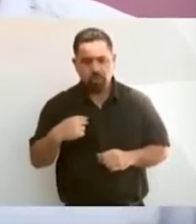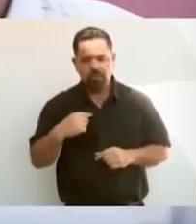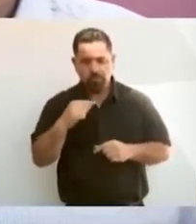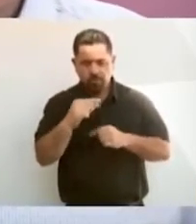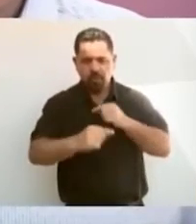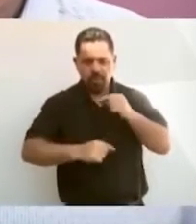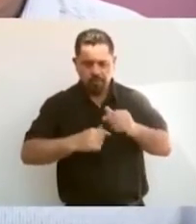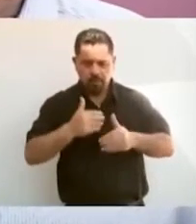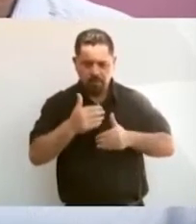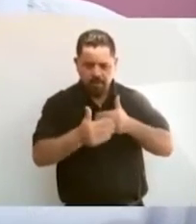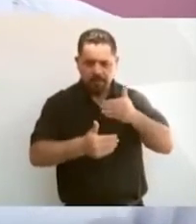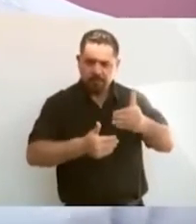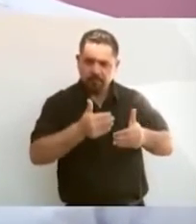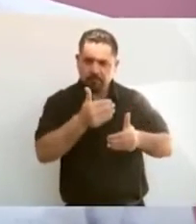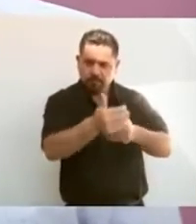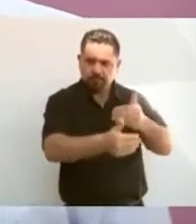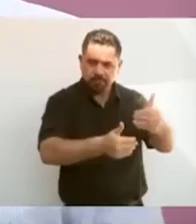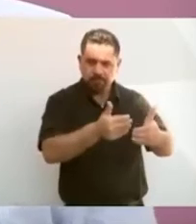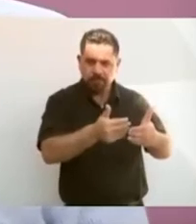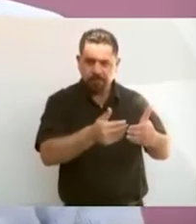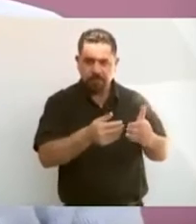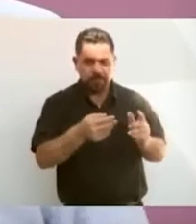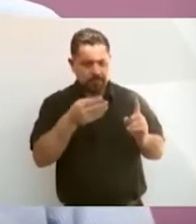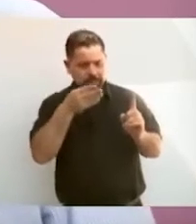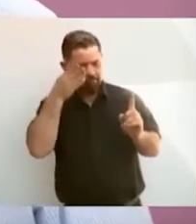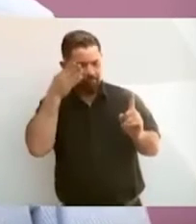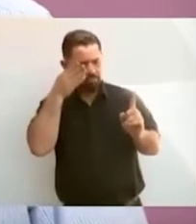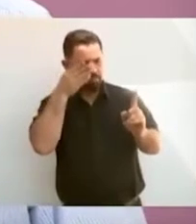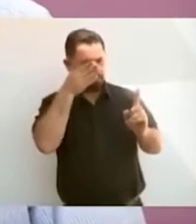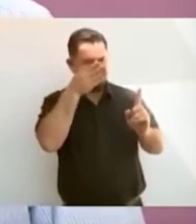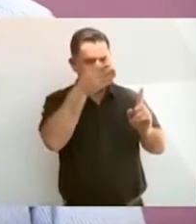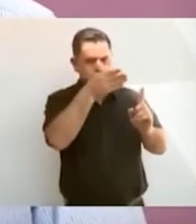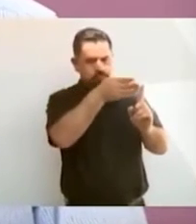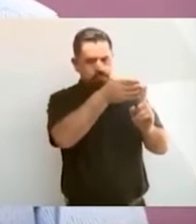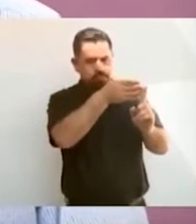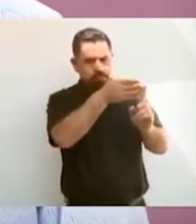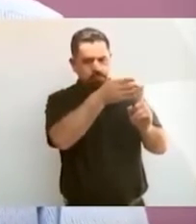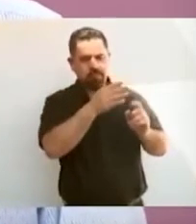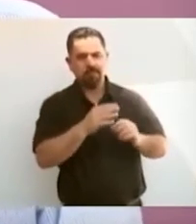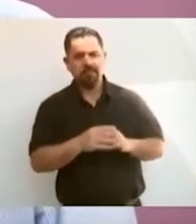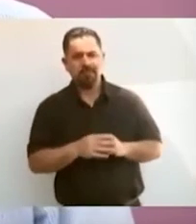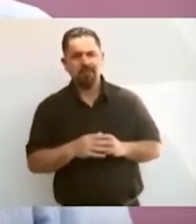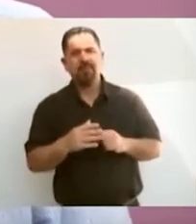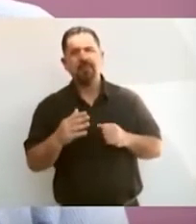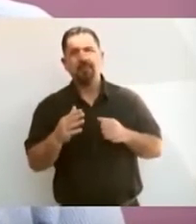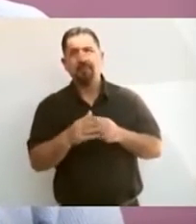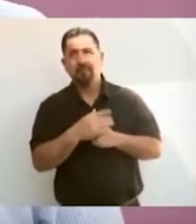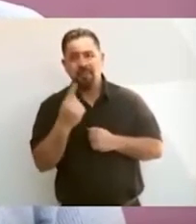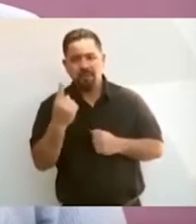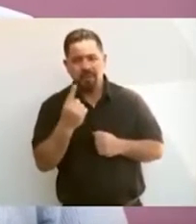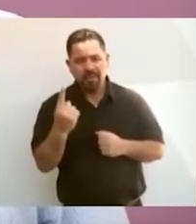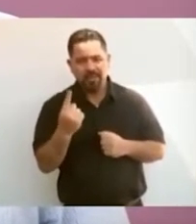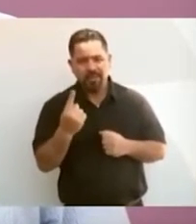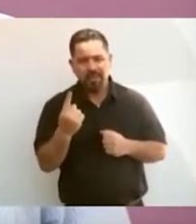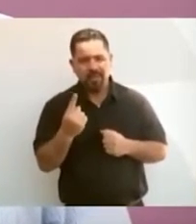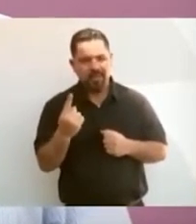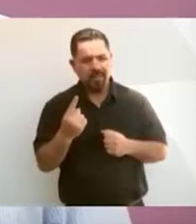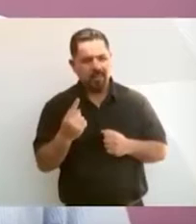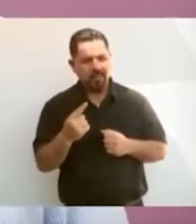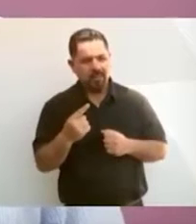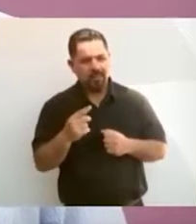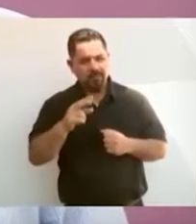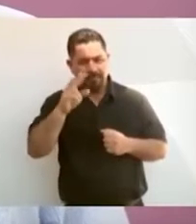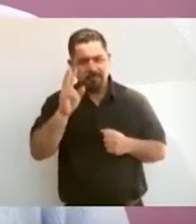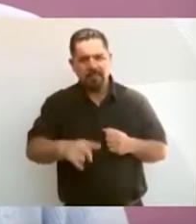en esa dirección porque está dando